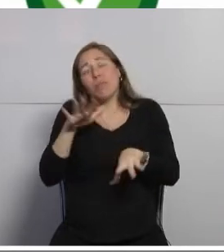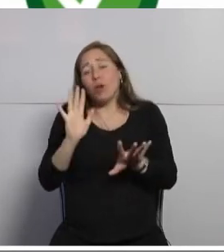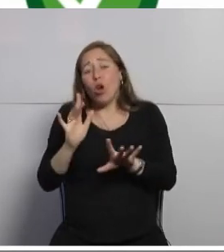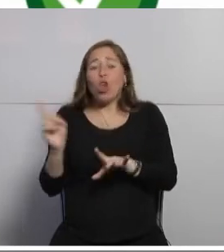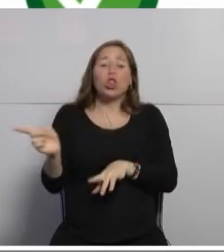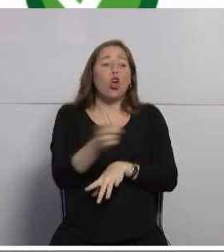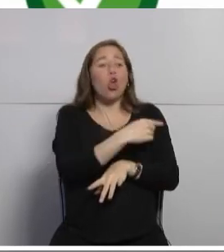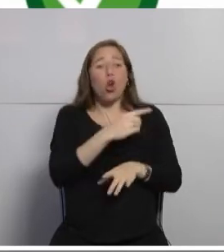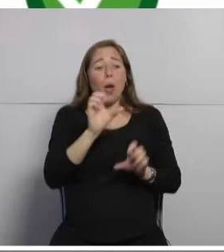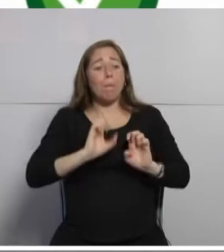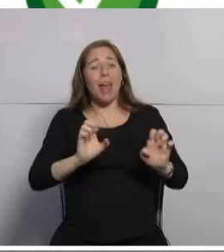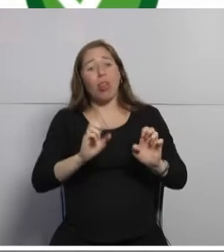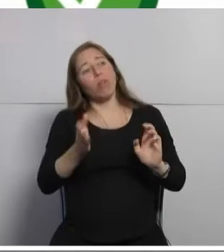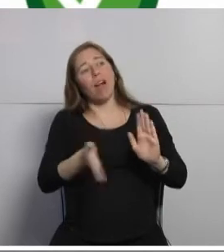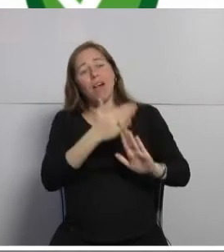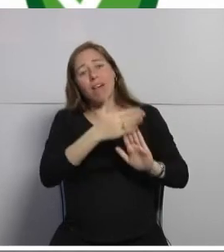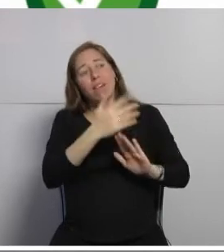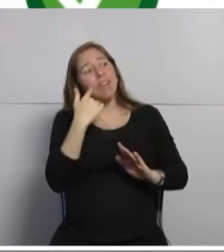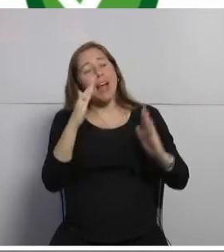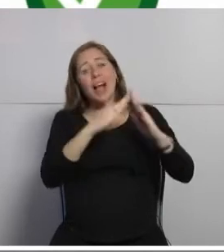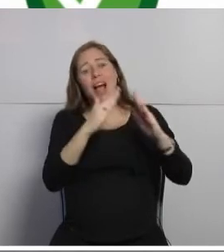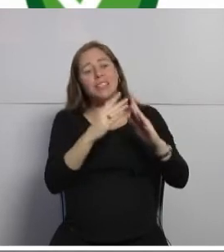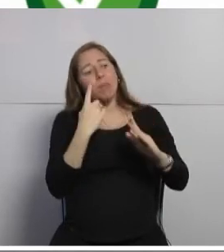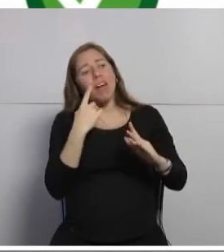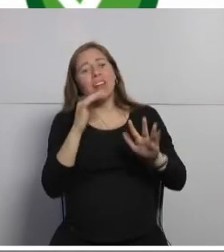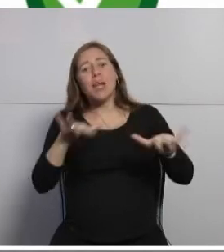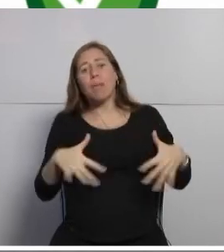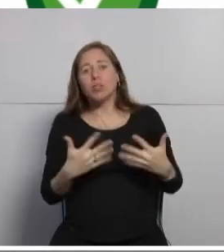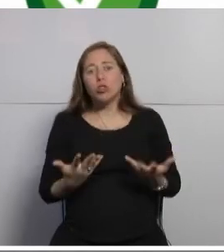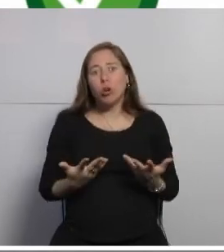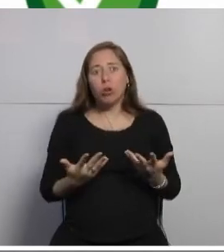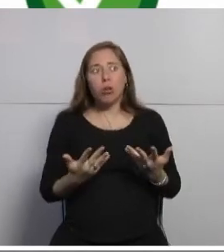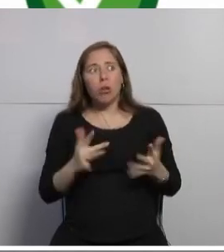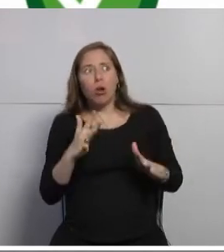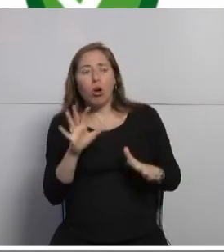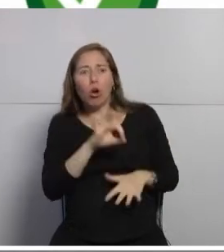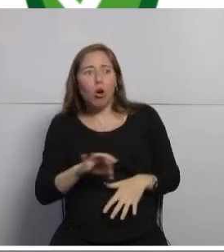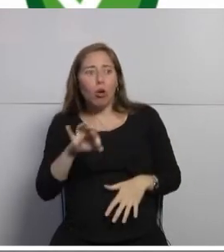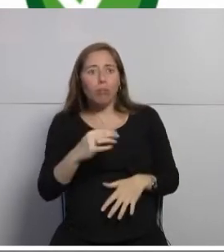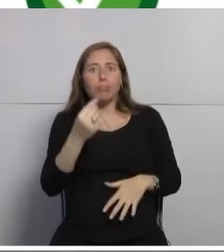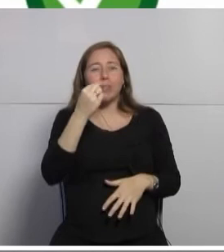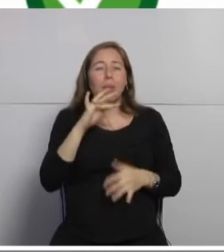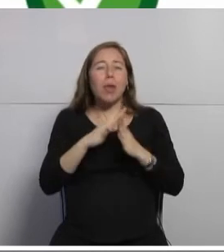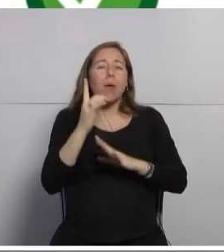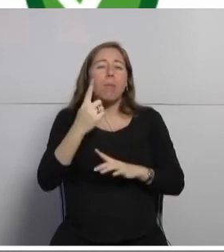a sus casas digamos hasta que evaluemos que dieron negativo a los insopados